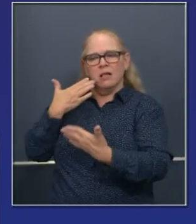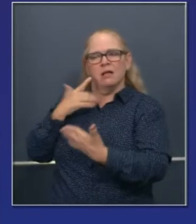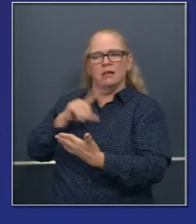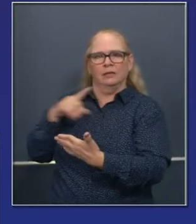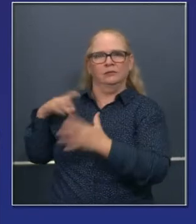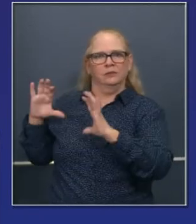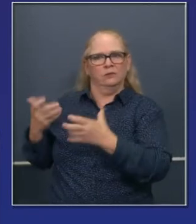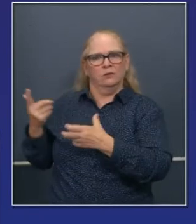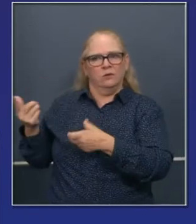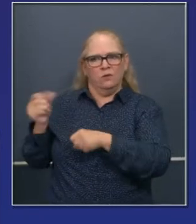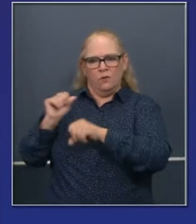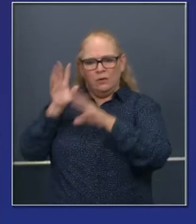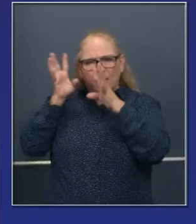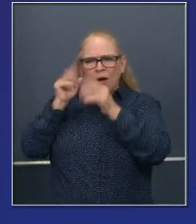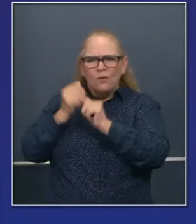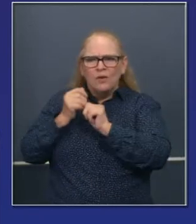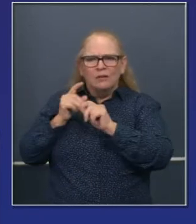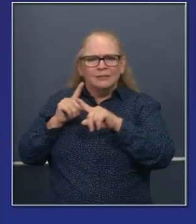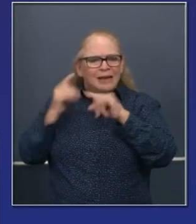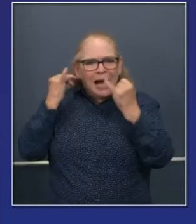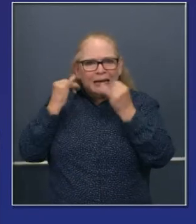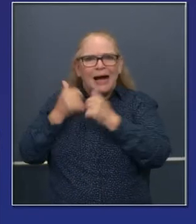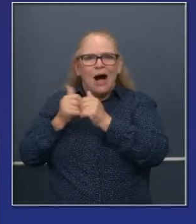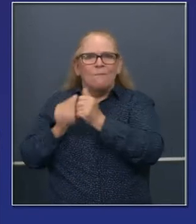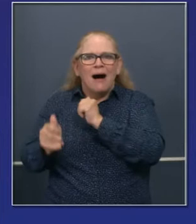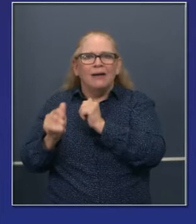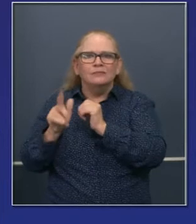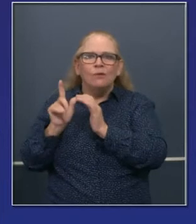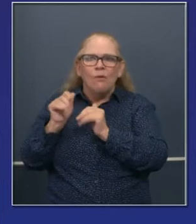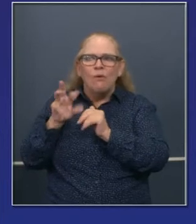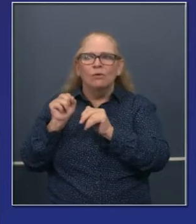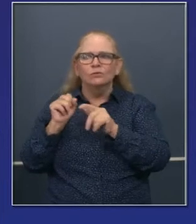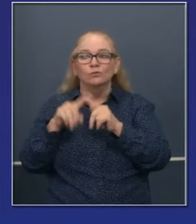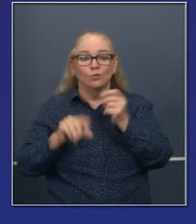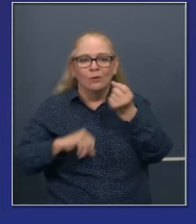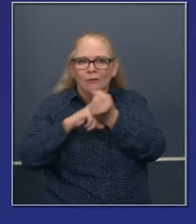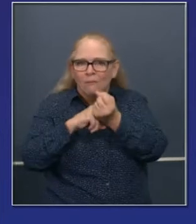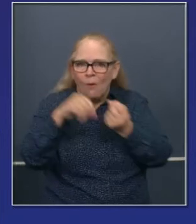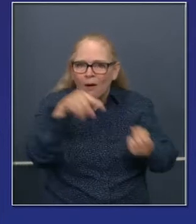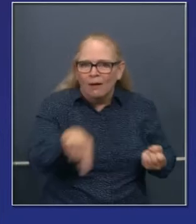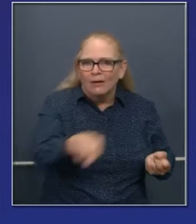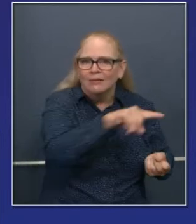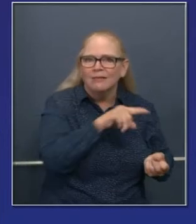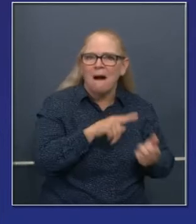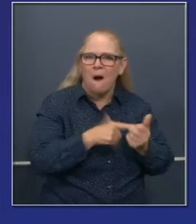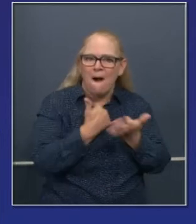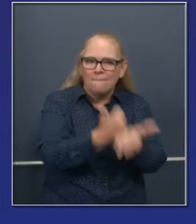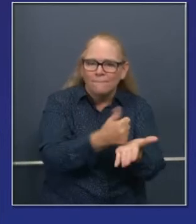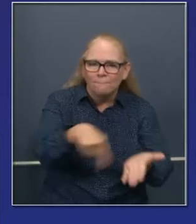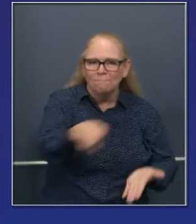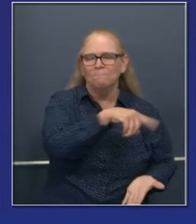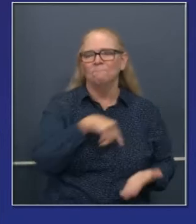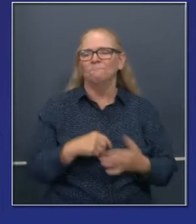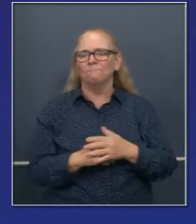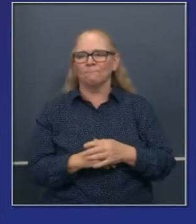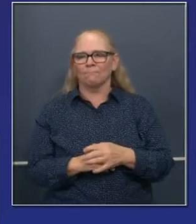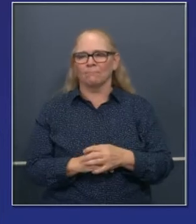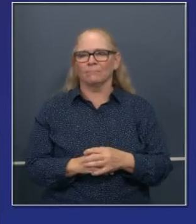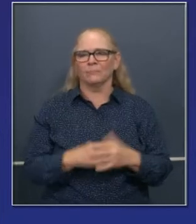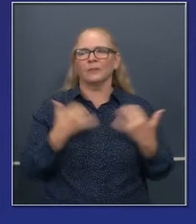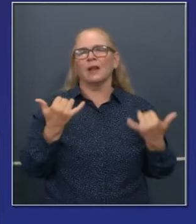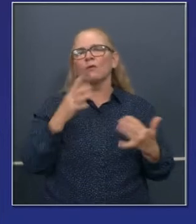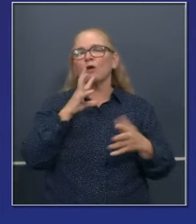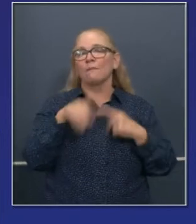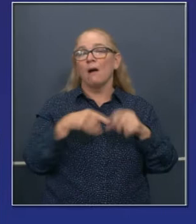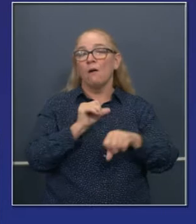todos ellos para ver qué podemos hacer para asegurarnos de que estas propuestas de ley sean exitosas. Protección a empleados, hemos